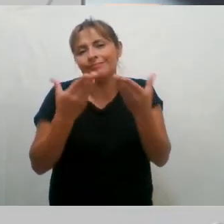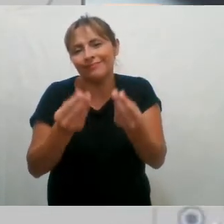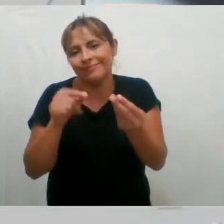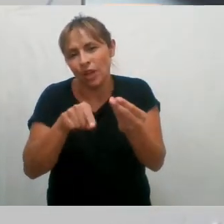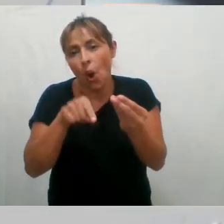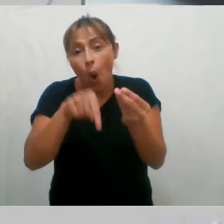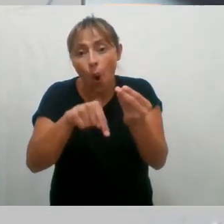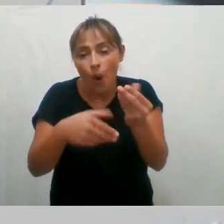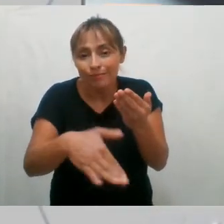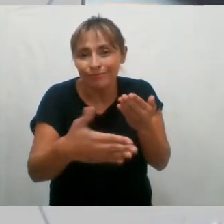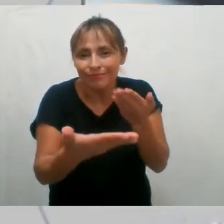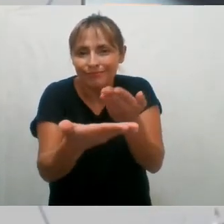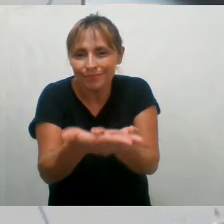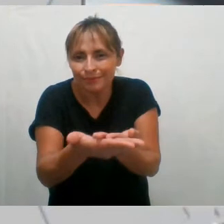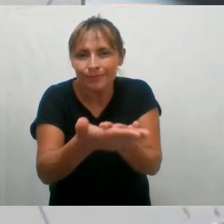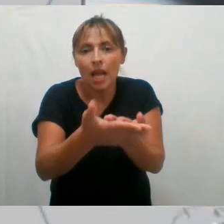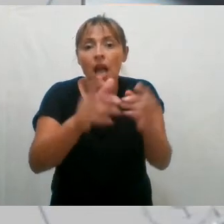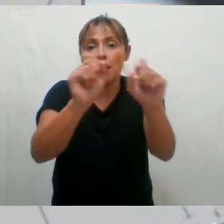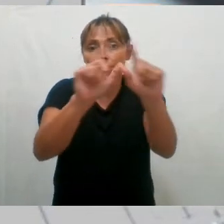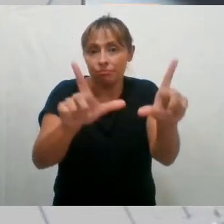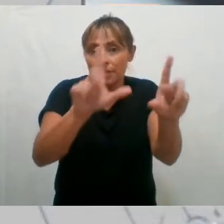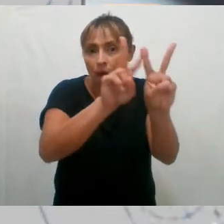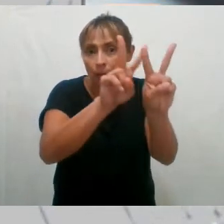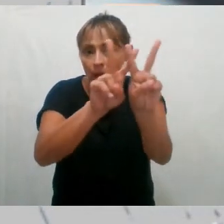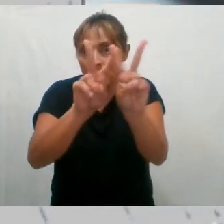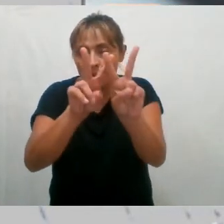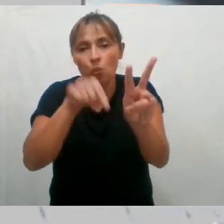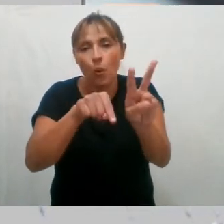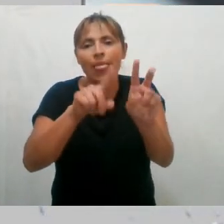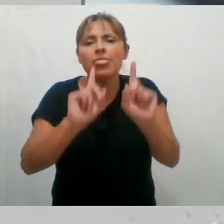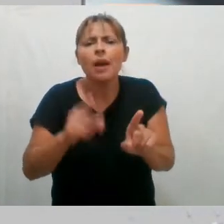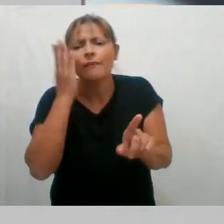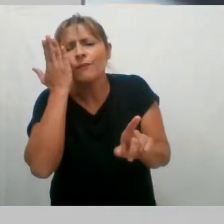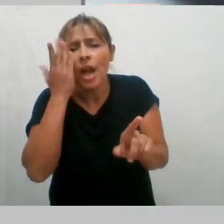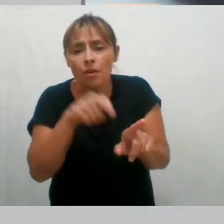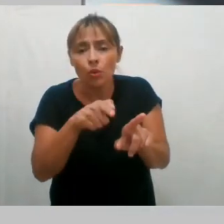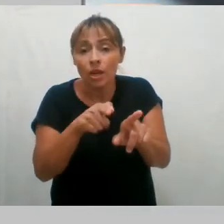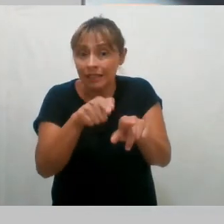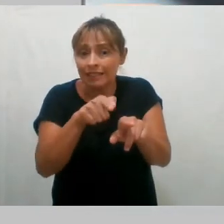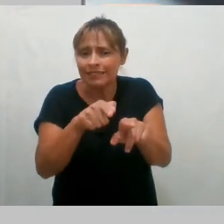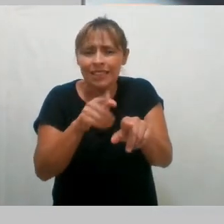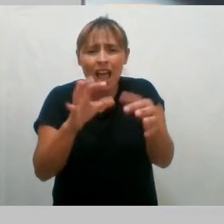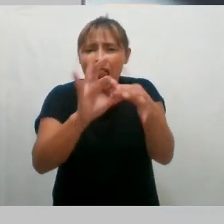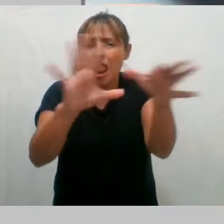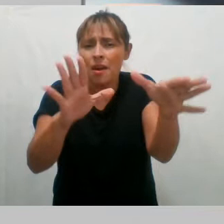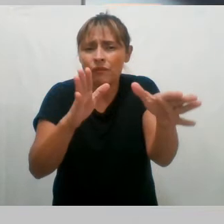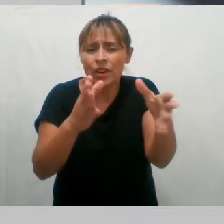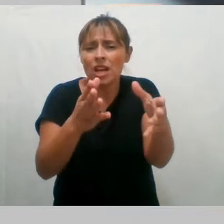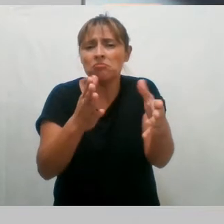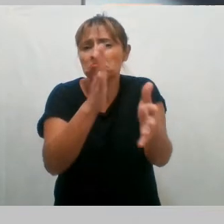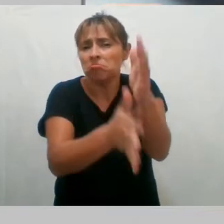partir del día de la fecha en Ecopade, en nuestras páginas web y en nuestras redes sociales, que son todas, por supuesto, de acceso libre y